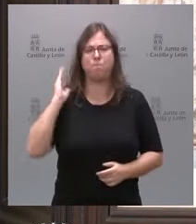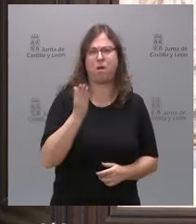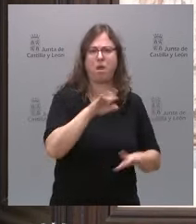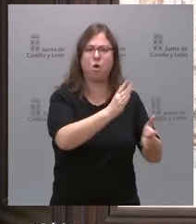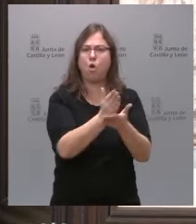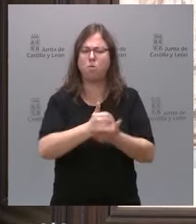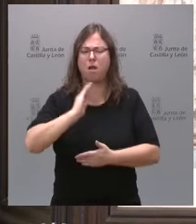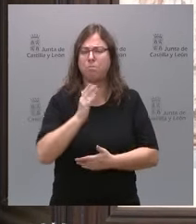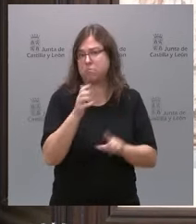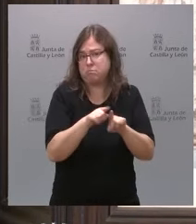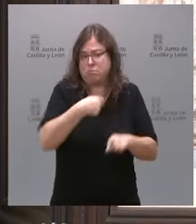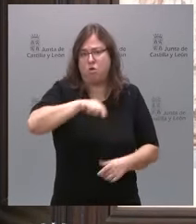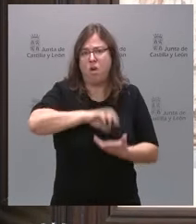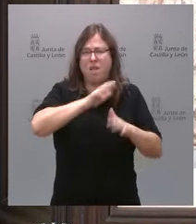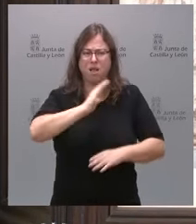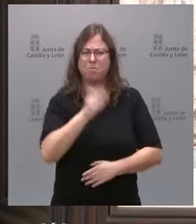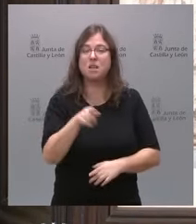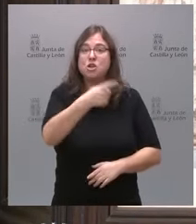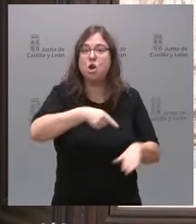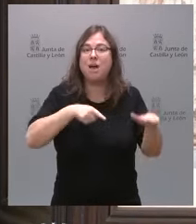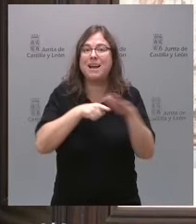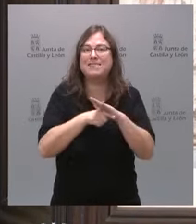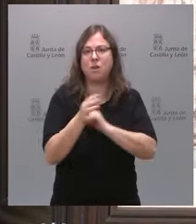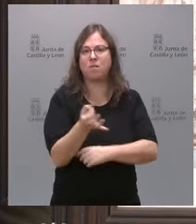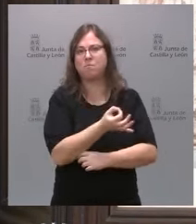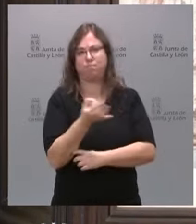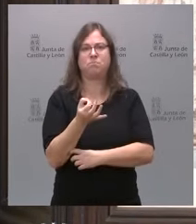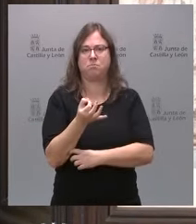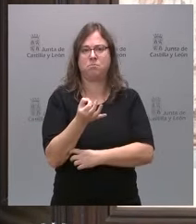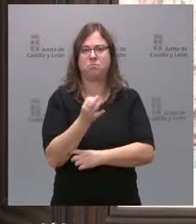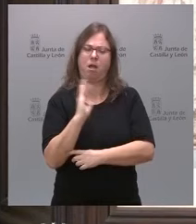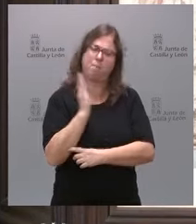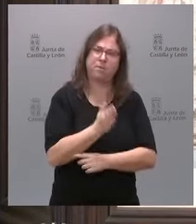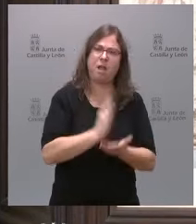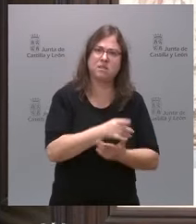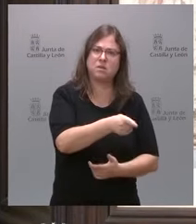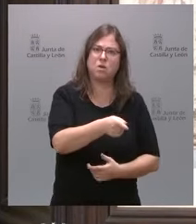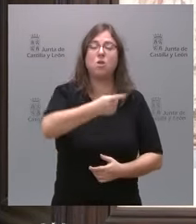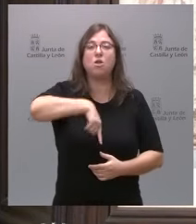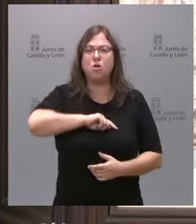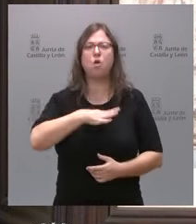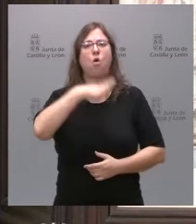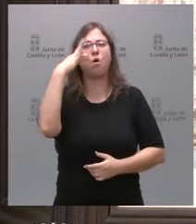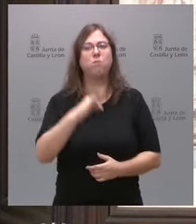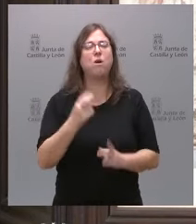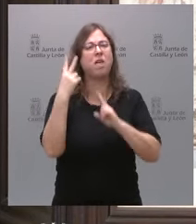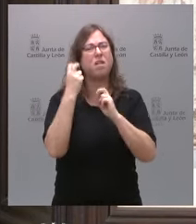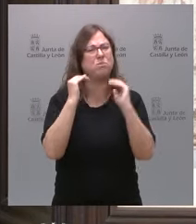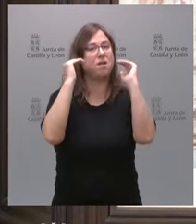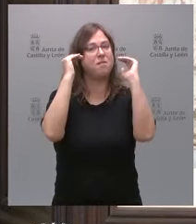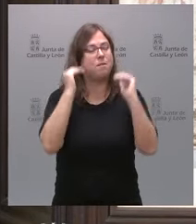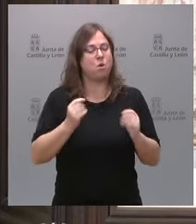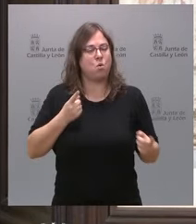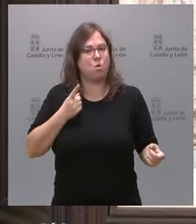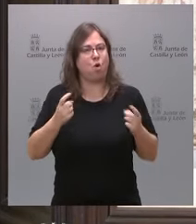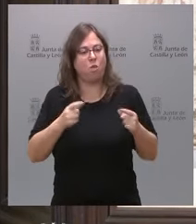como Castilla y León, que hemos gestionado con eficacia, que además hemos sido capaces de bajar los impuestos conteniendo